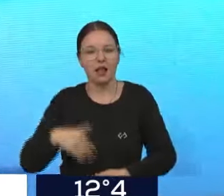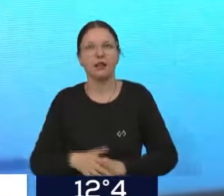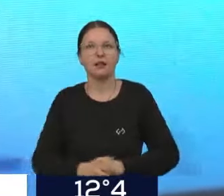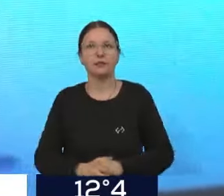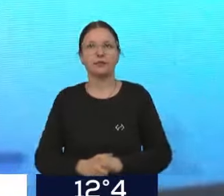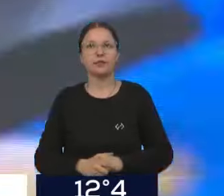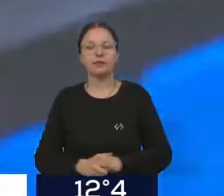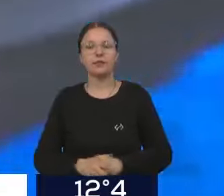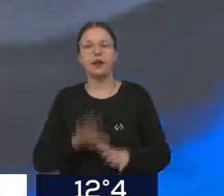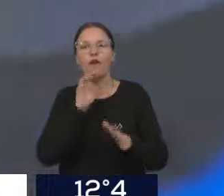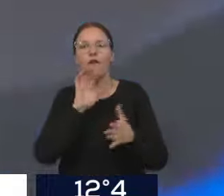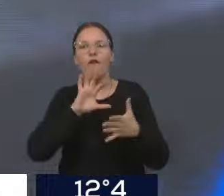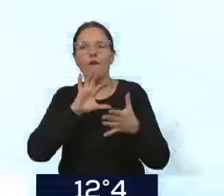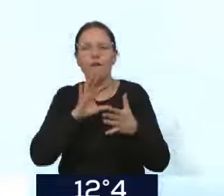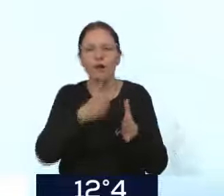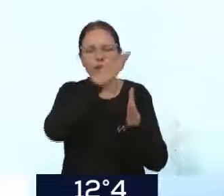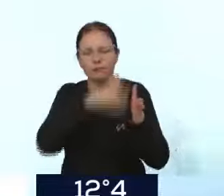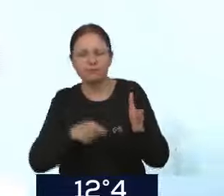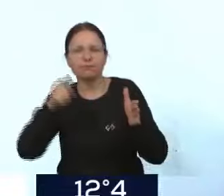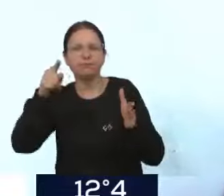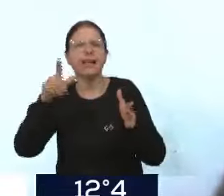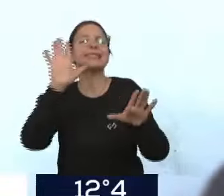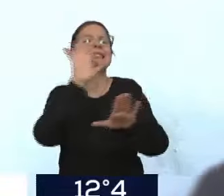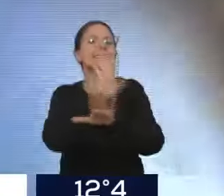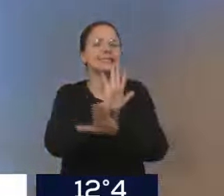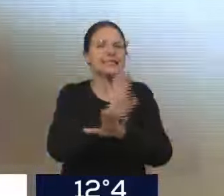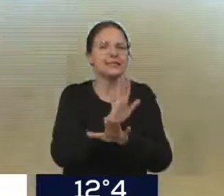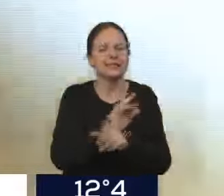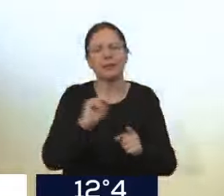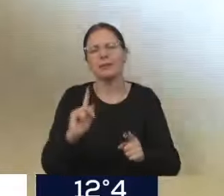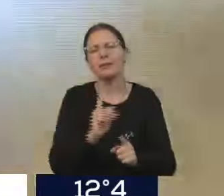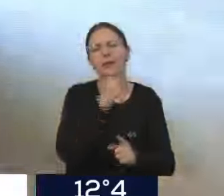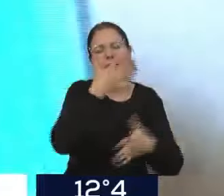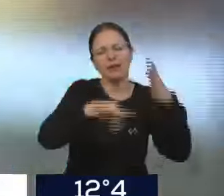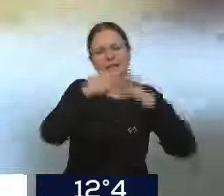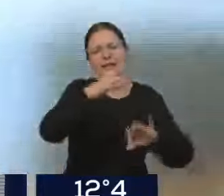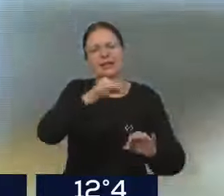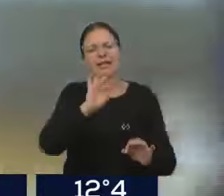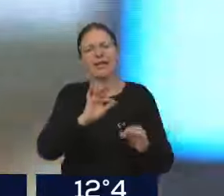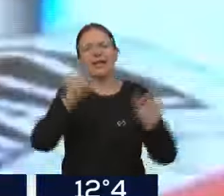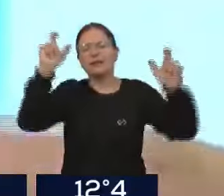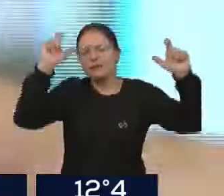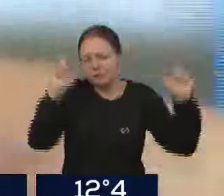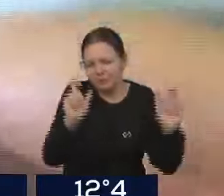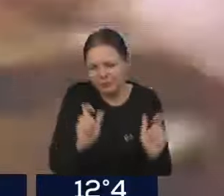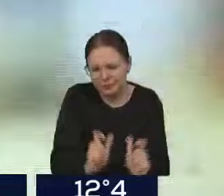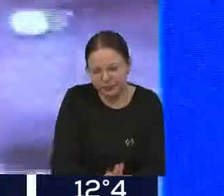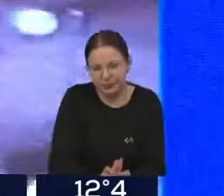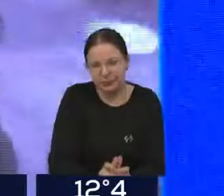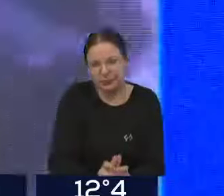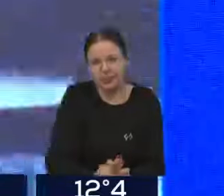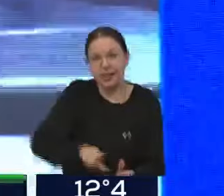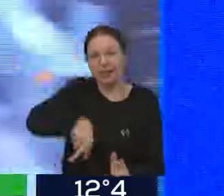corta. Seguramente usted ya lo escuchó a esto. Una caída pronunciada, tocamos fondo y salimos de manera